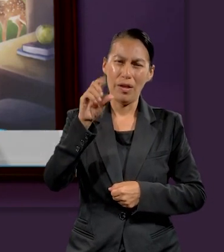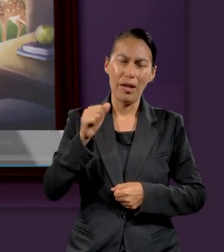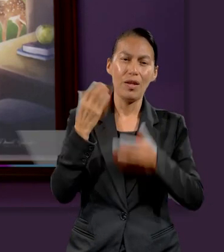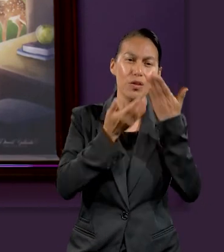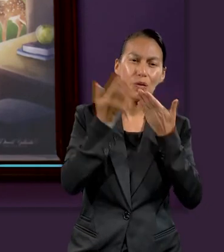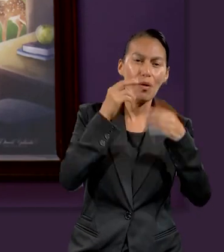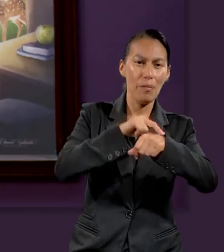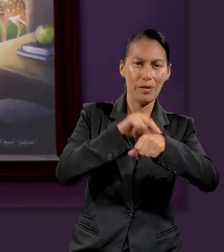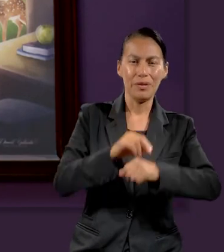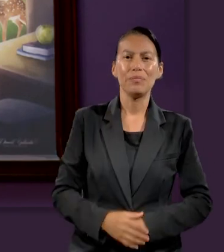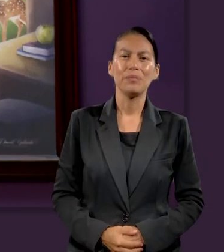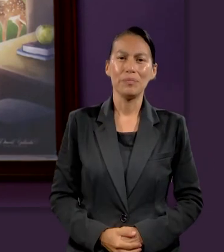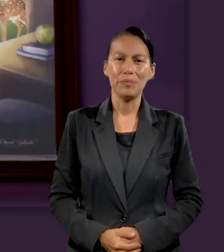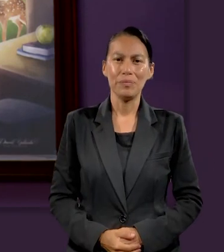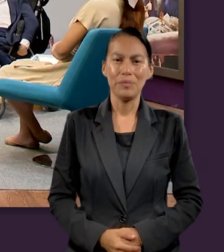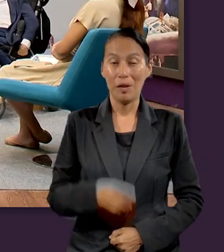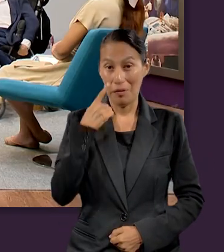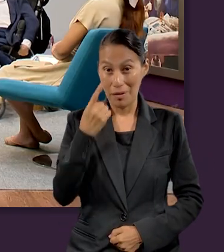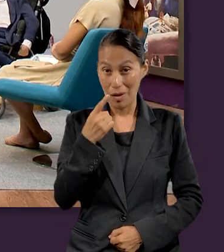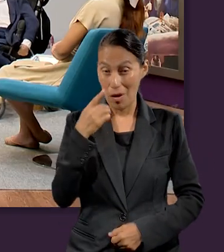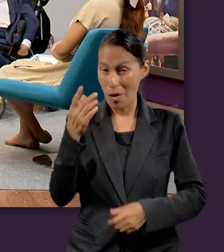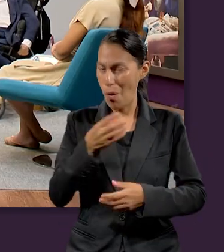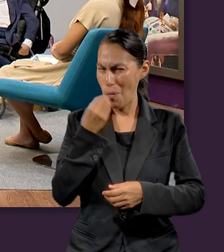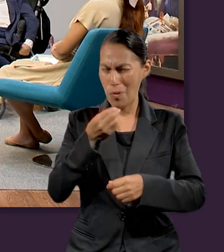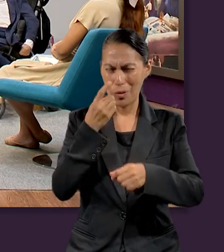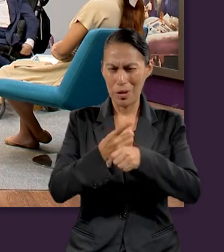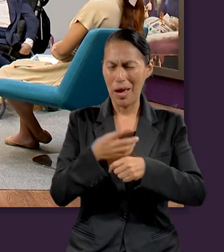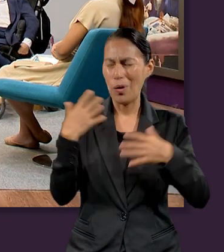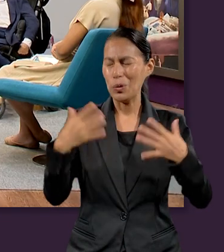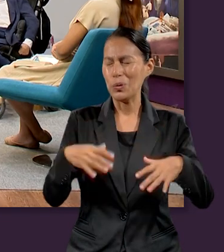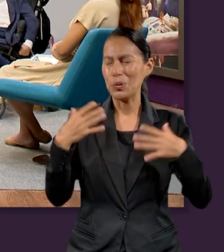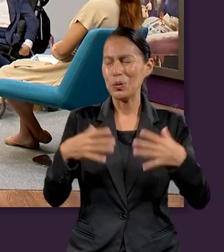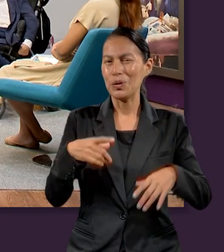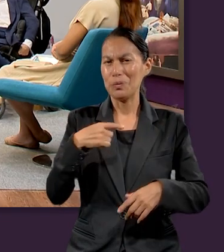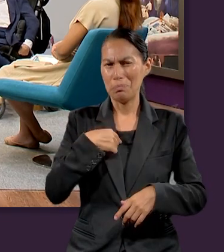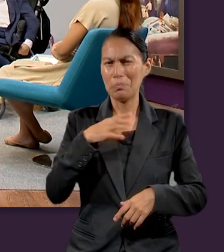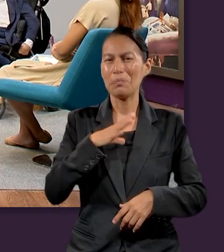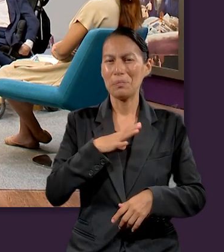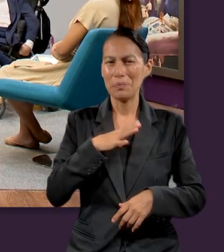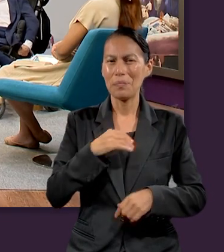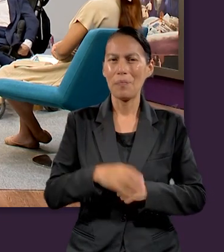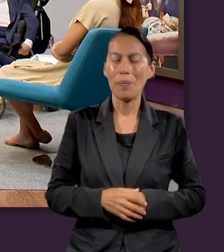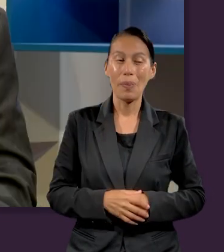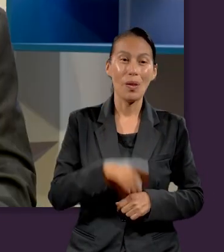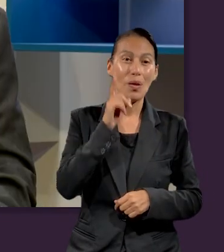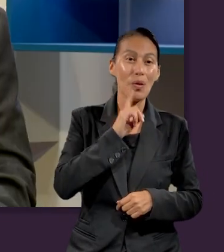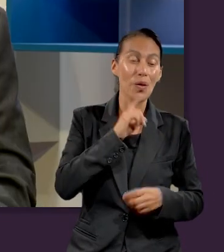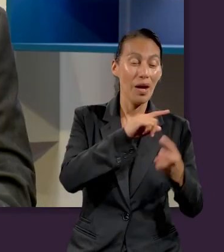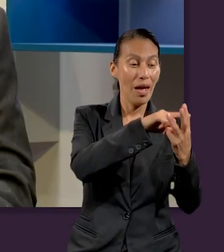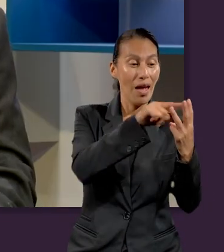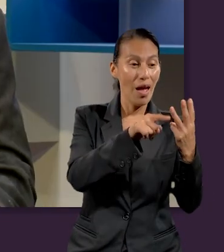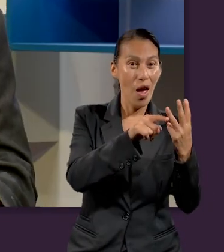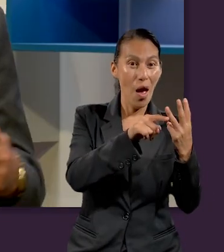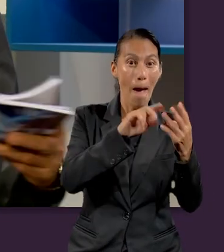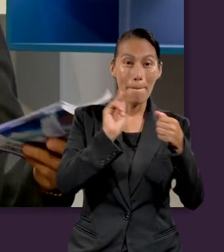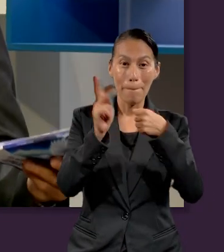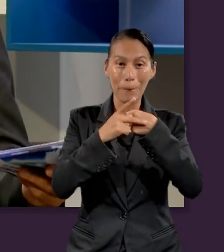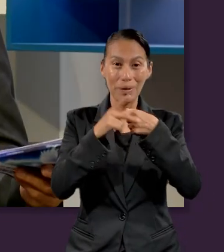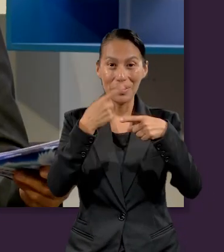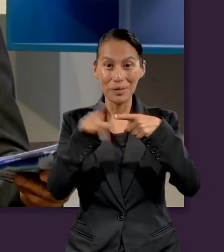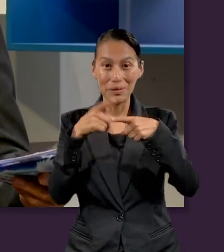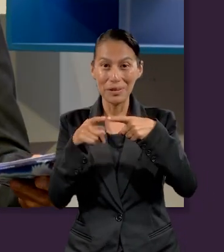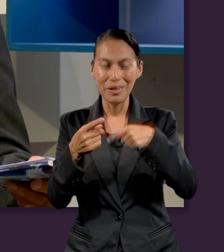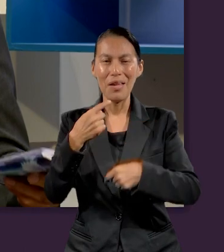estudio Medicina. Miren el privilegio que hoy tengo de estar con estas niñas de otros